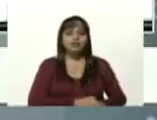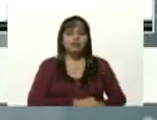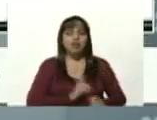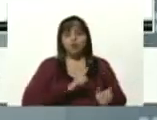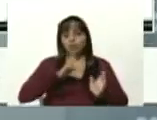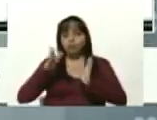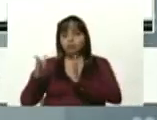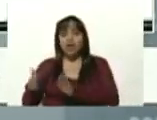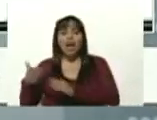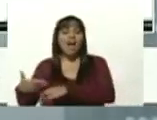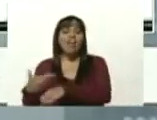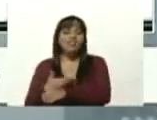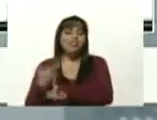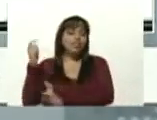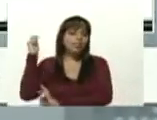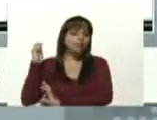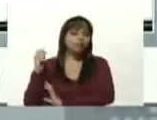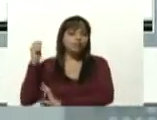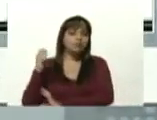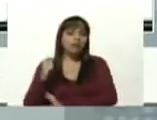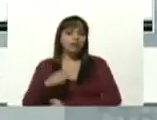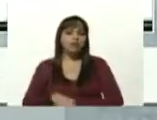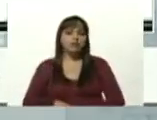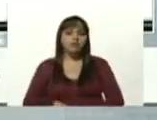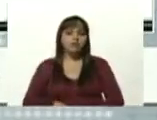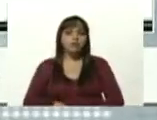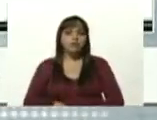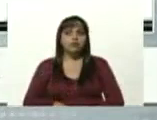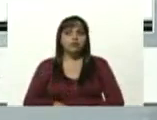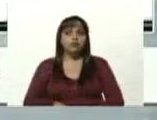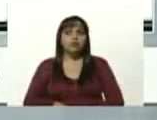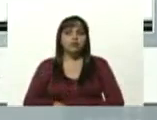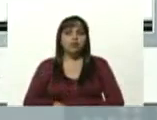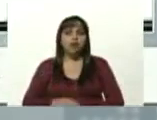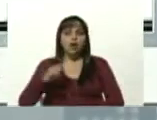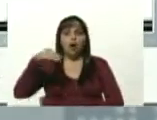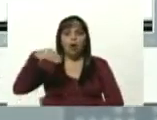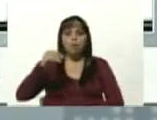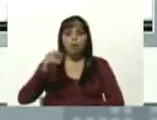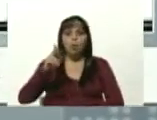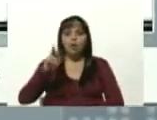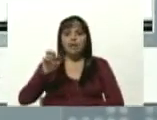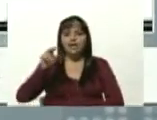el ex diputado de Ramos Alup Luis Aquiles Moreno